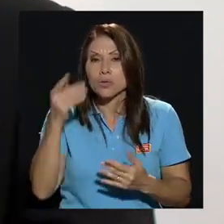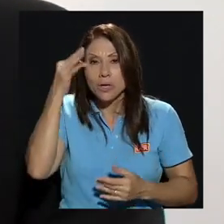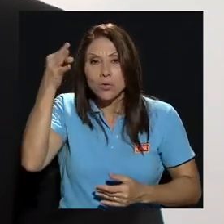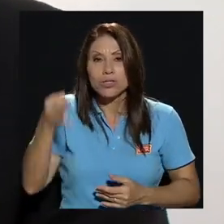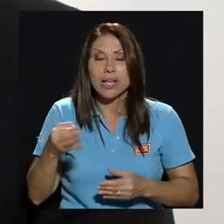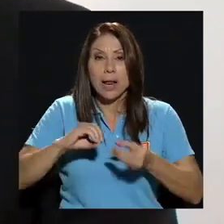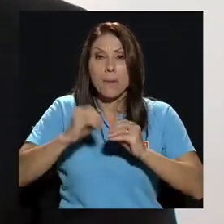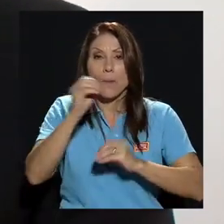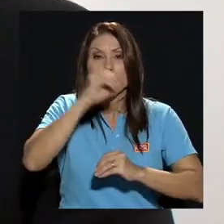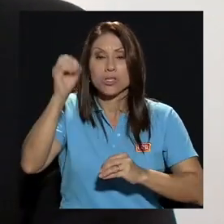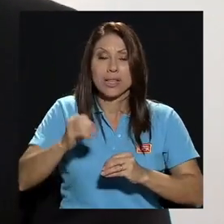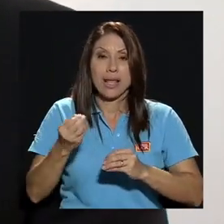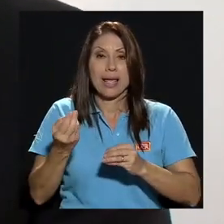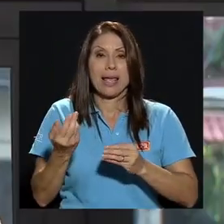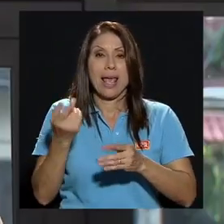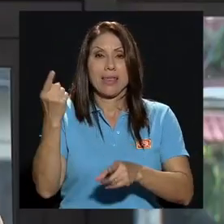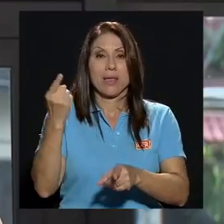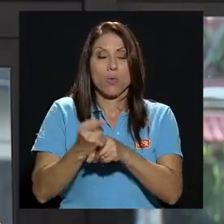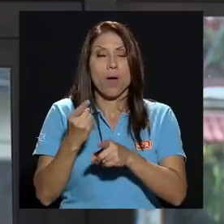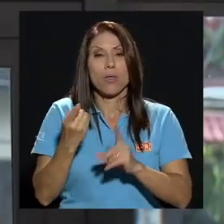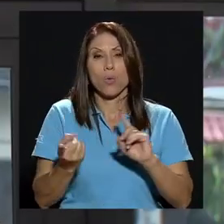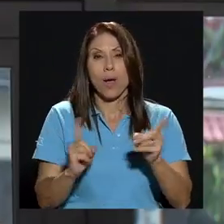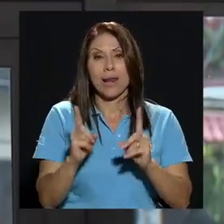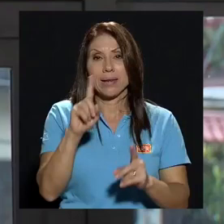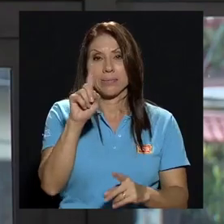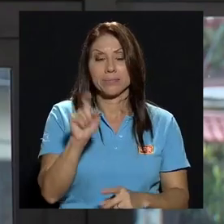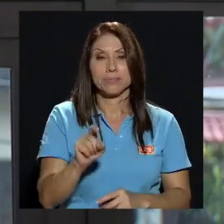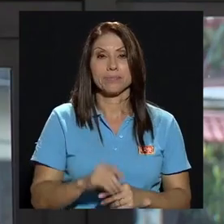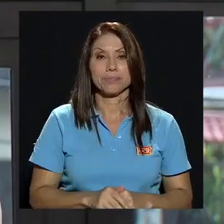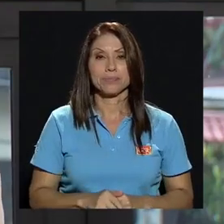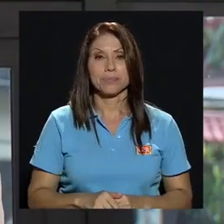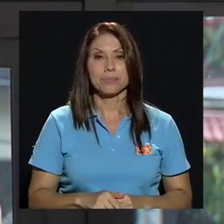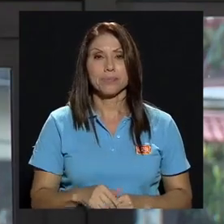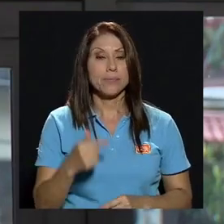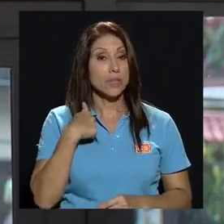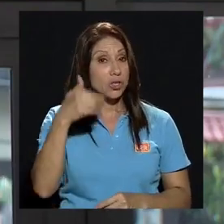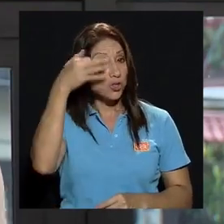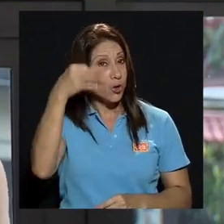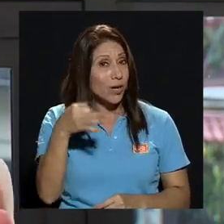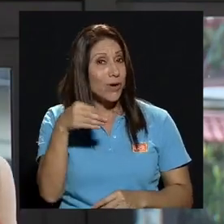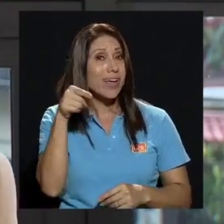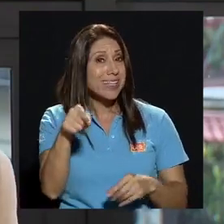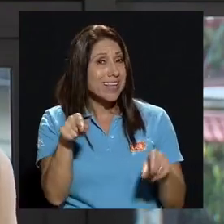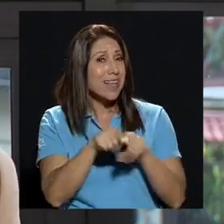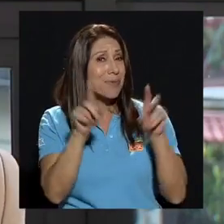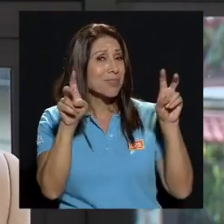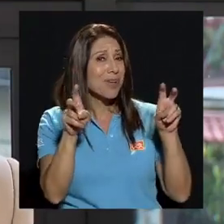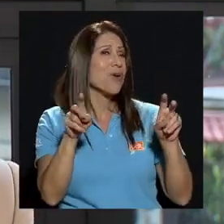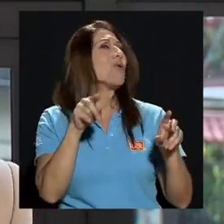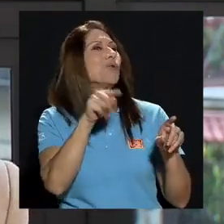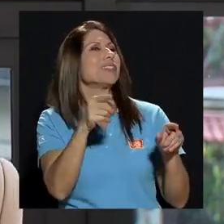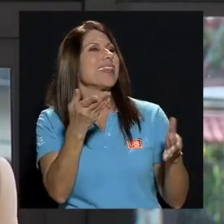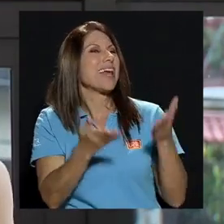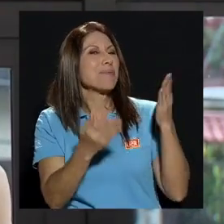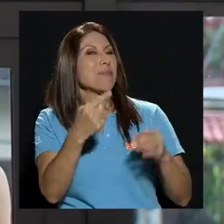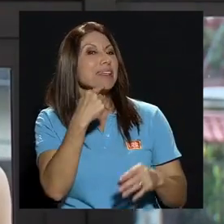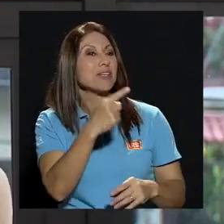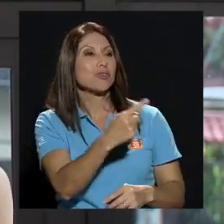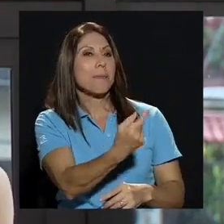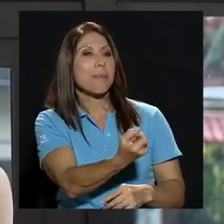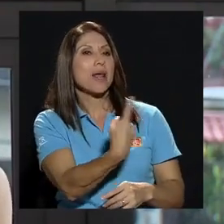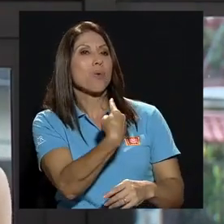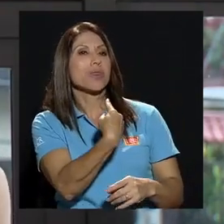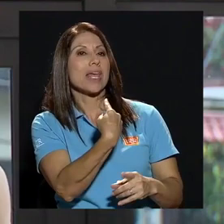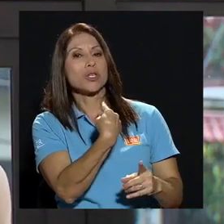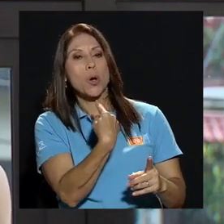porcentaje adecuado para la institución? Yo creo que este también es un tema ahora vamos a decir este como que se está cambiando las preguntas pero no es así yo creo que